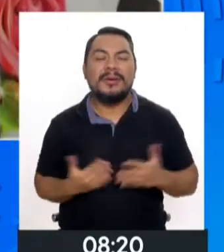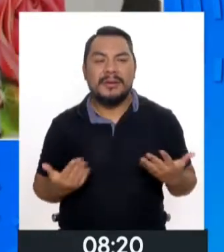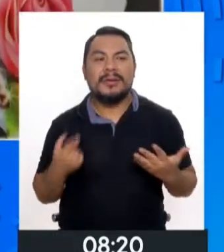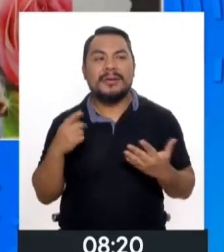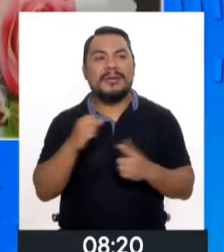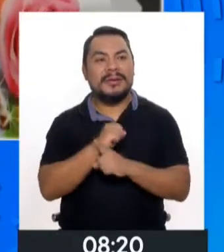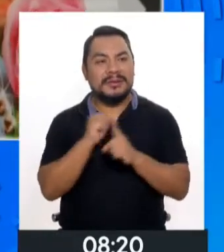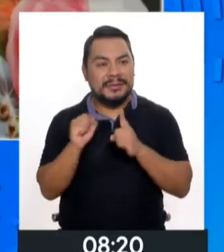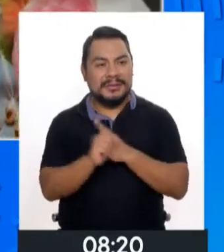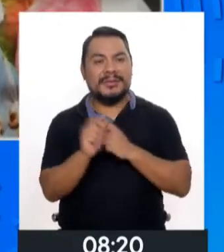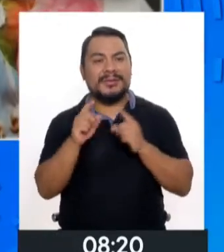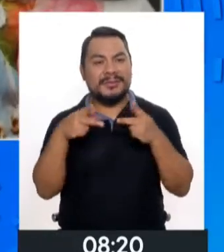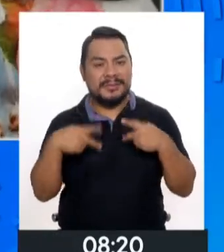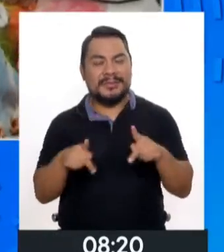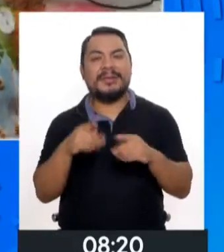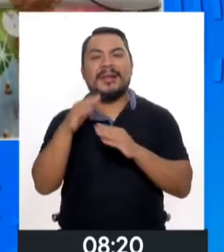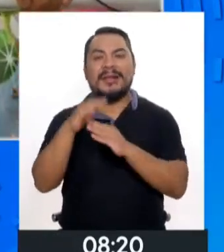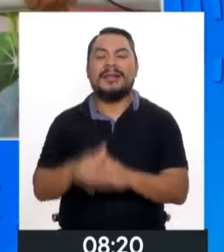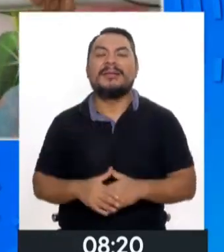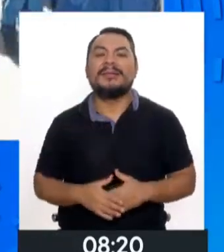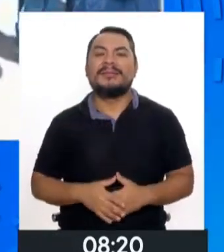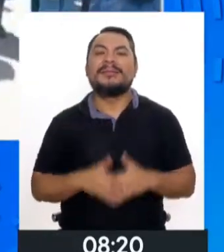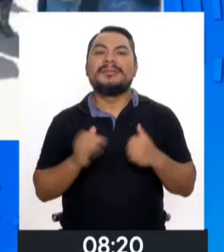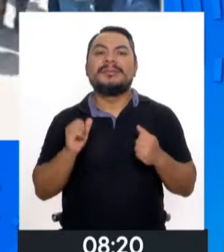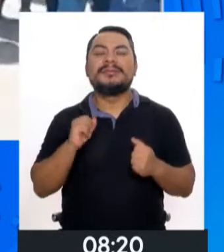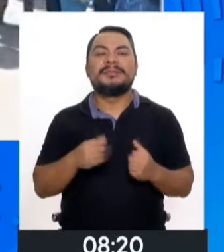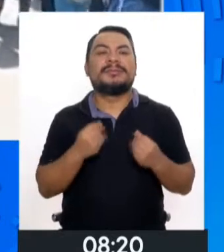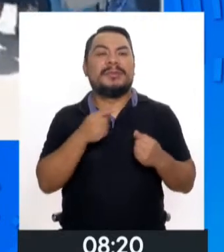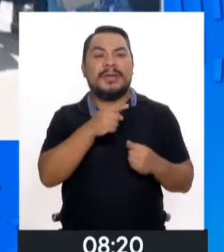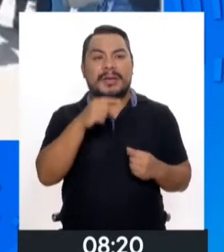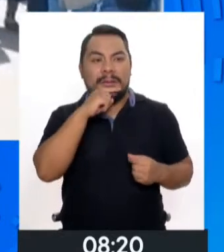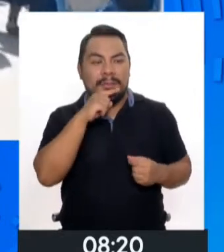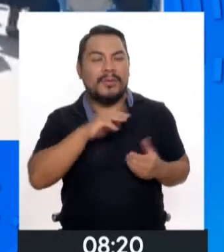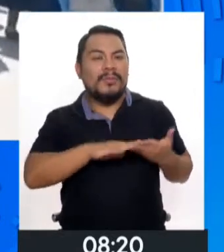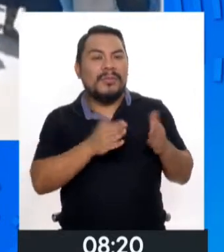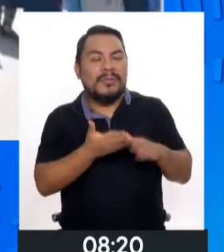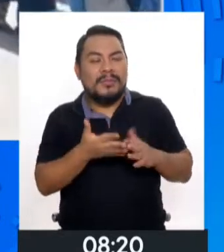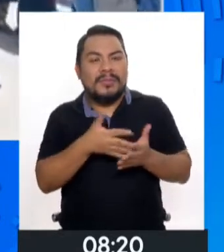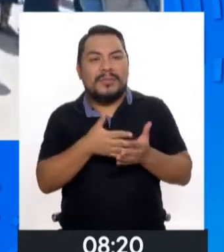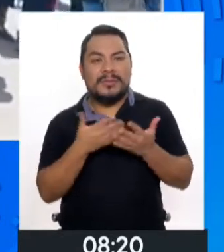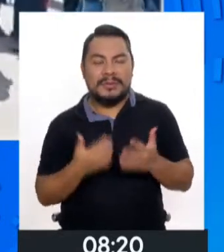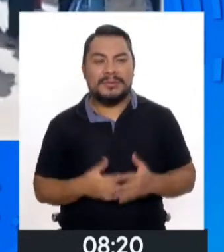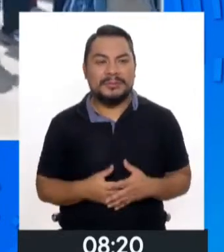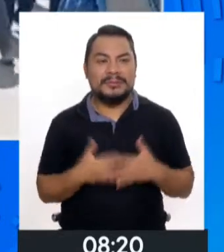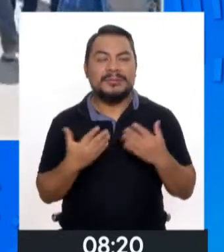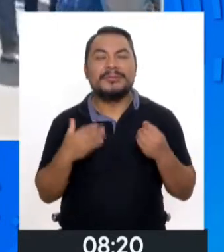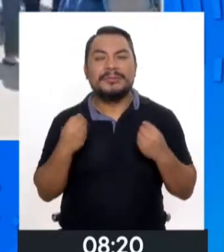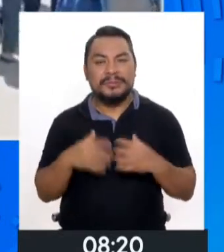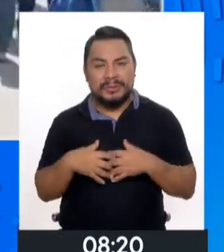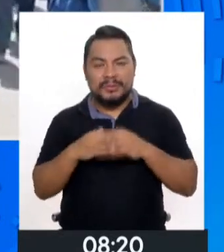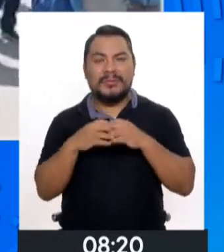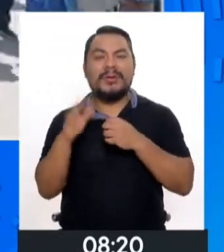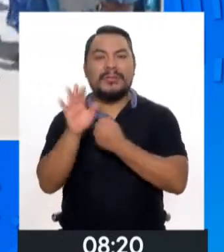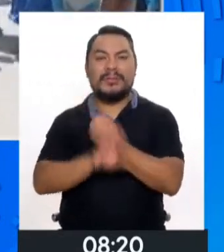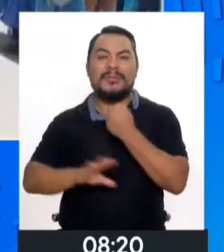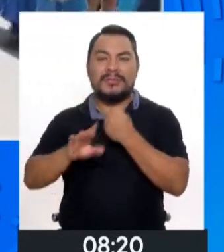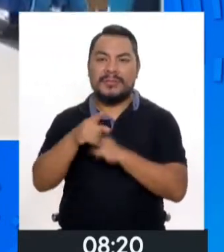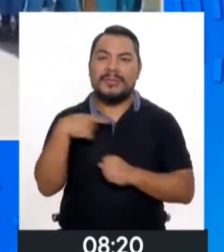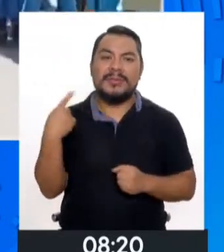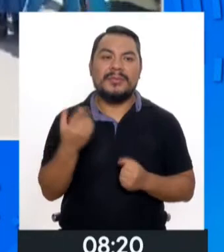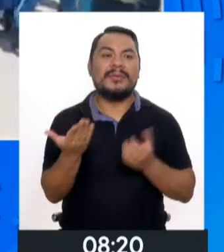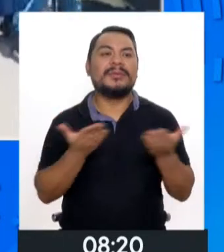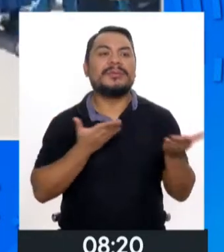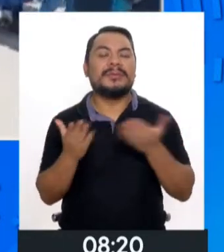una sociedad que no se permita la discriminación ni de las mujeres ni de las poblaciones vulnerables, de fortalecer y proteger nuestros